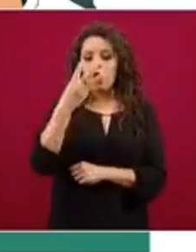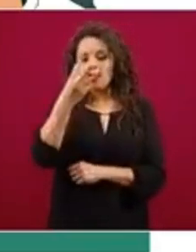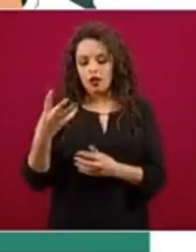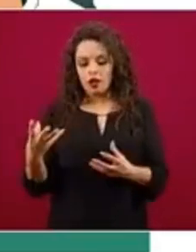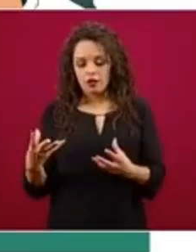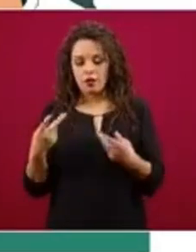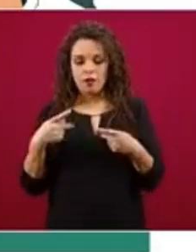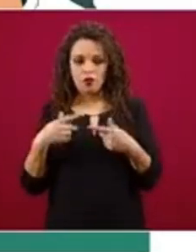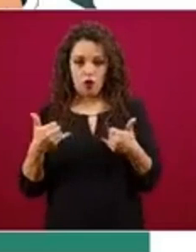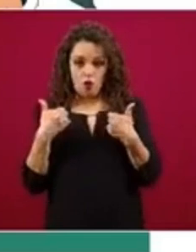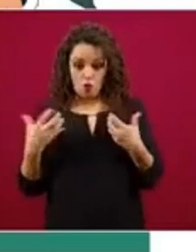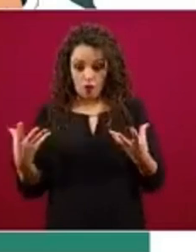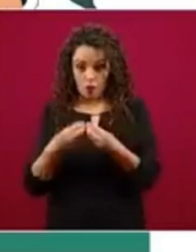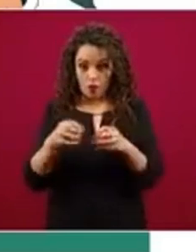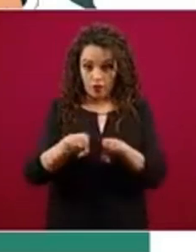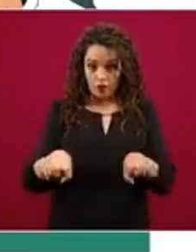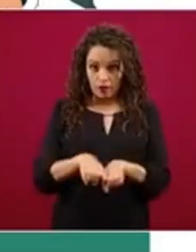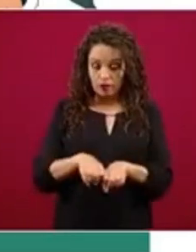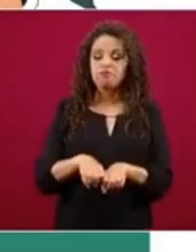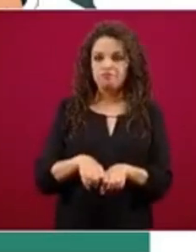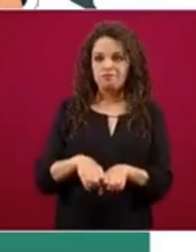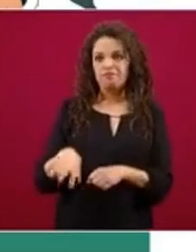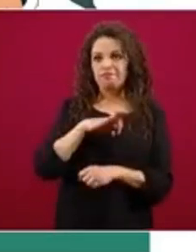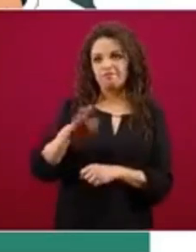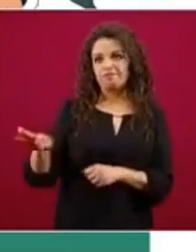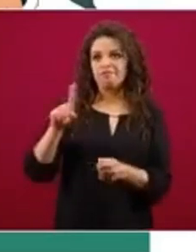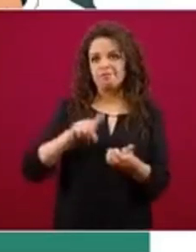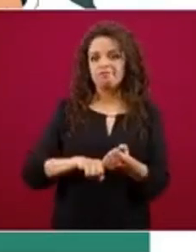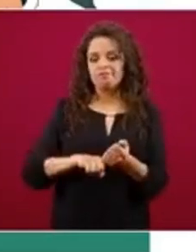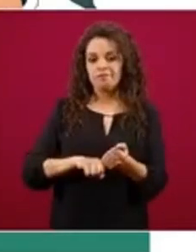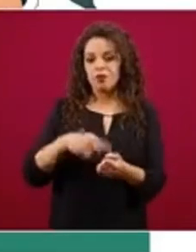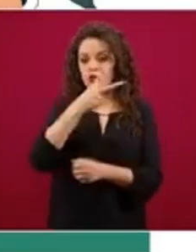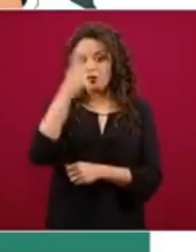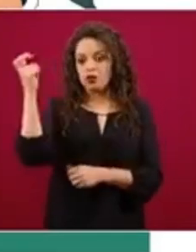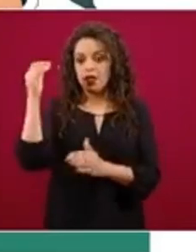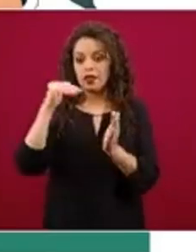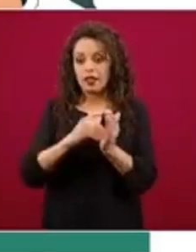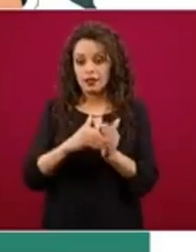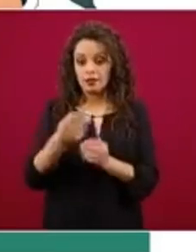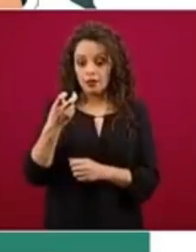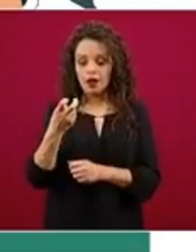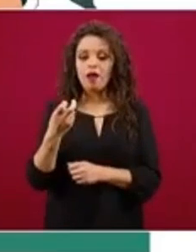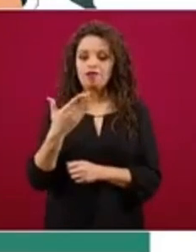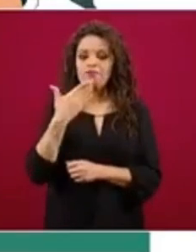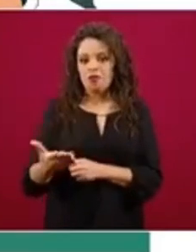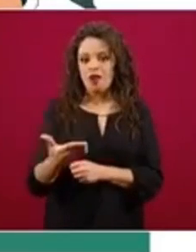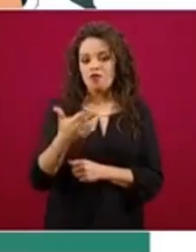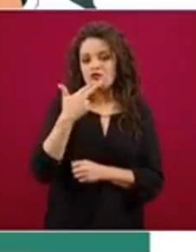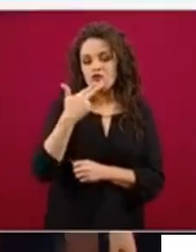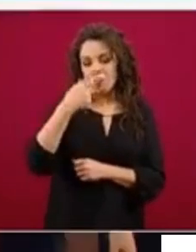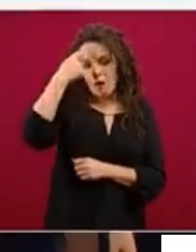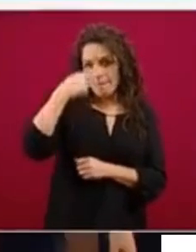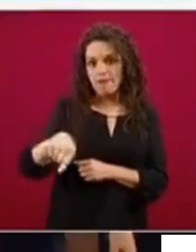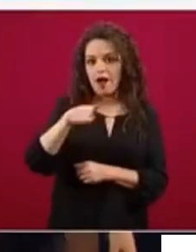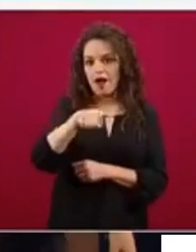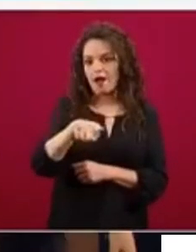alía para generar un negocio de la economía social, pues estamos hablando ya de 200 mil pesos, que son bastante valiosos. Pero yo creo que hay otro tema,